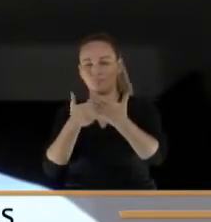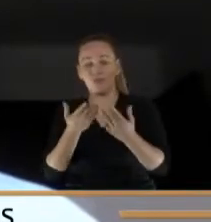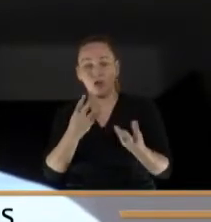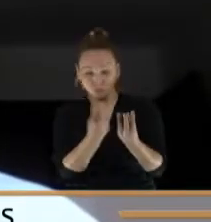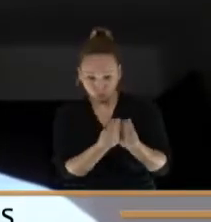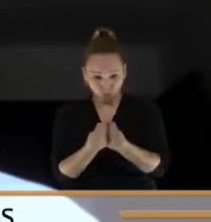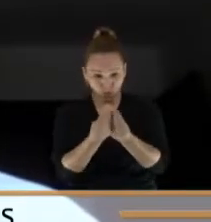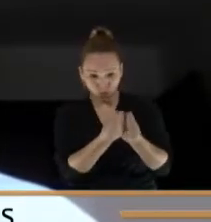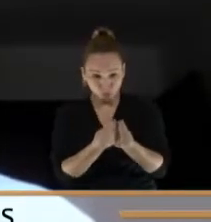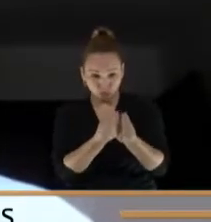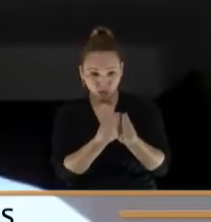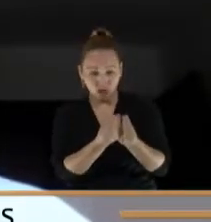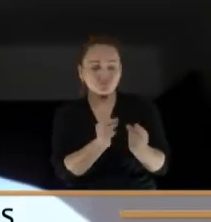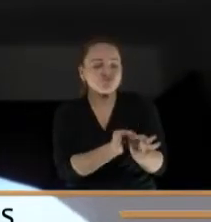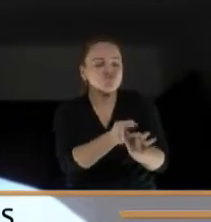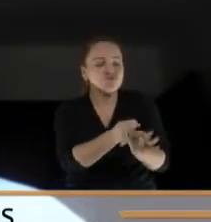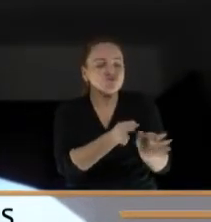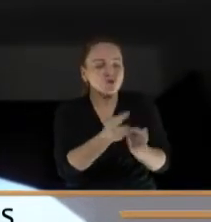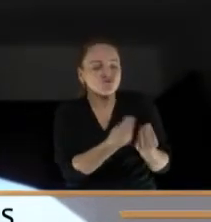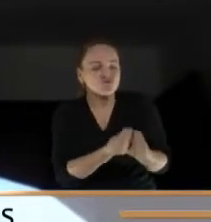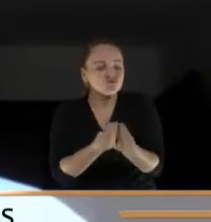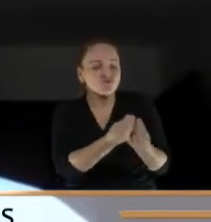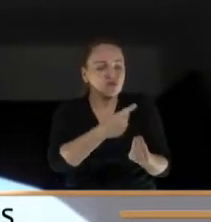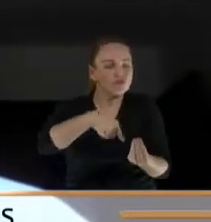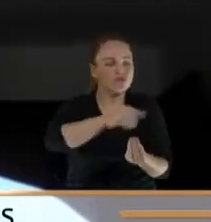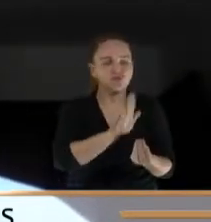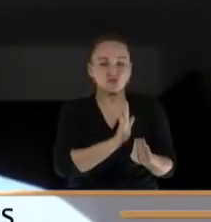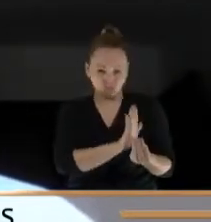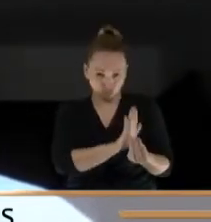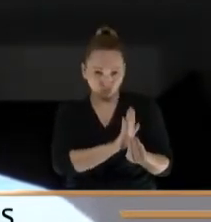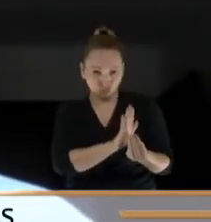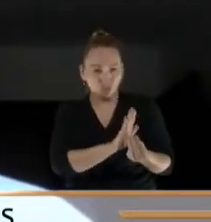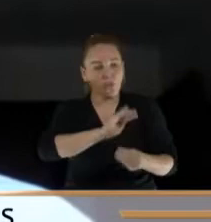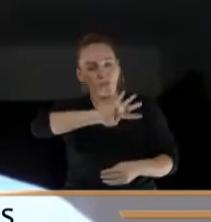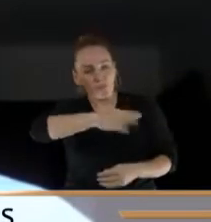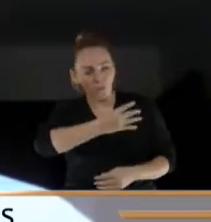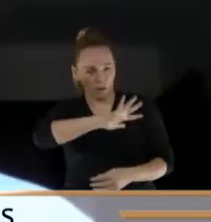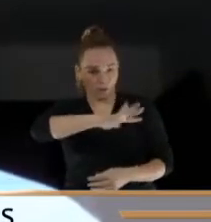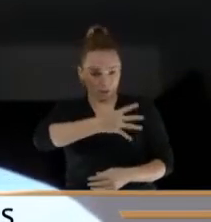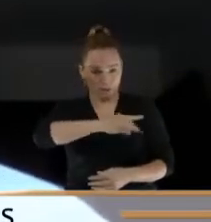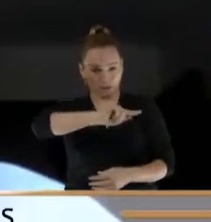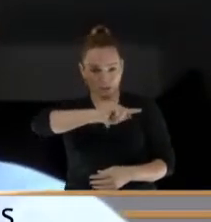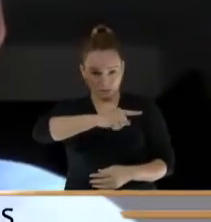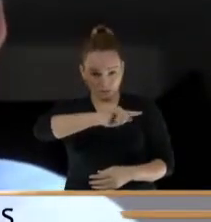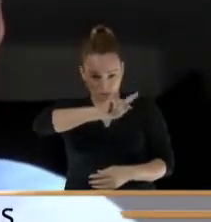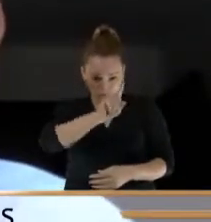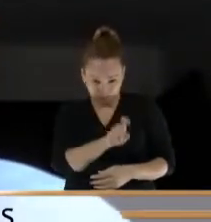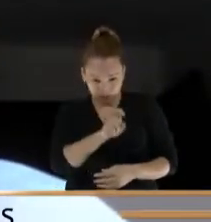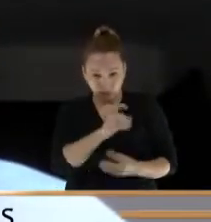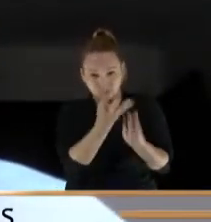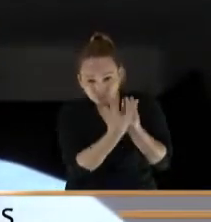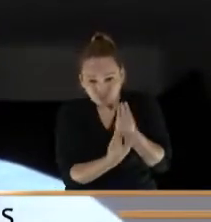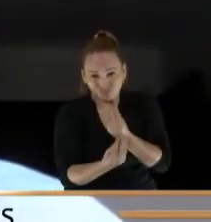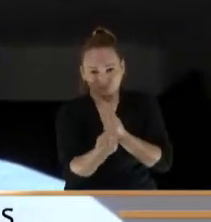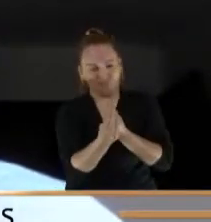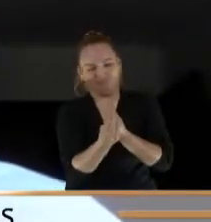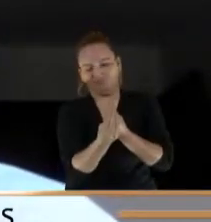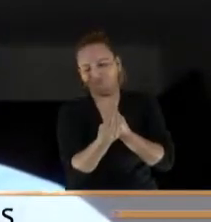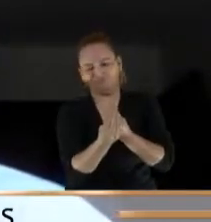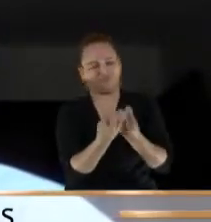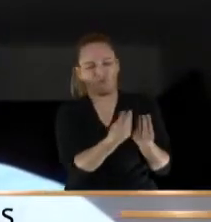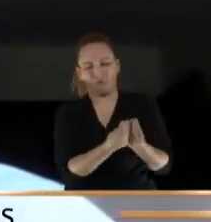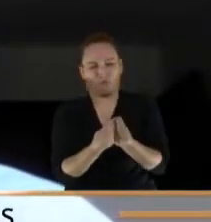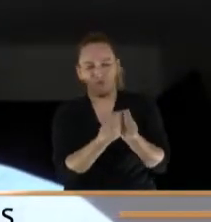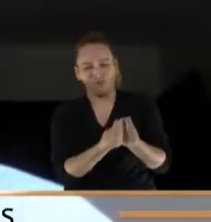concejales de esos municipios de cuarta, quinta y sexta categoría en concejales de bolsillo, presidente.